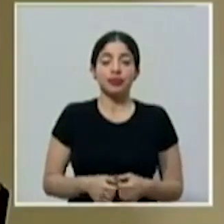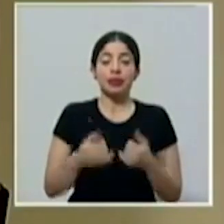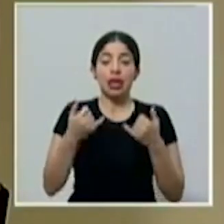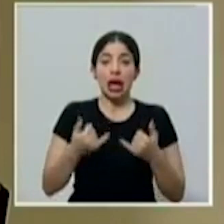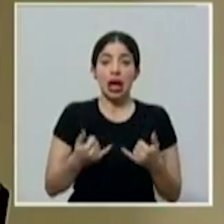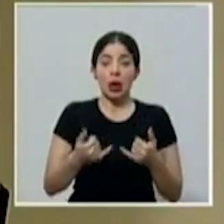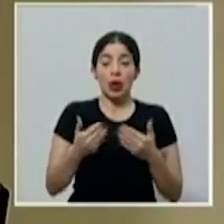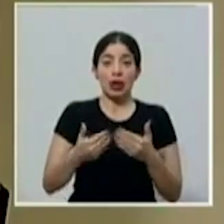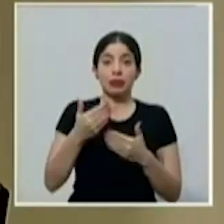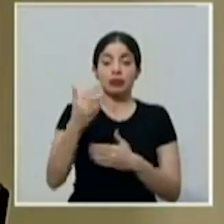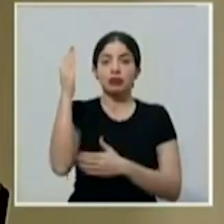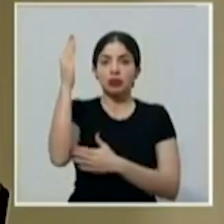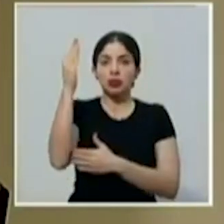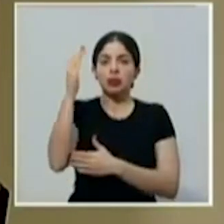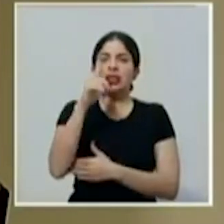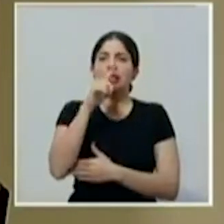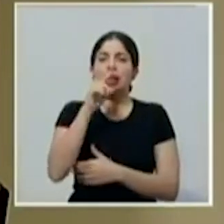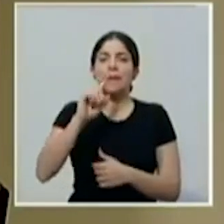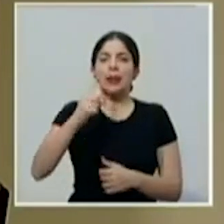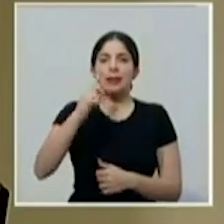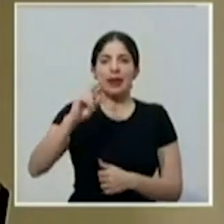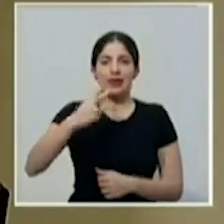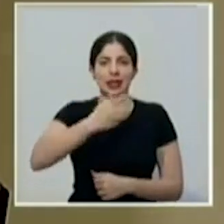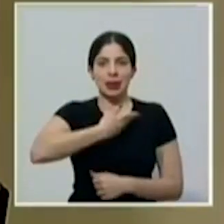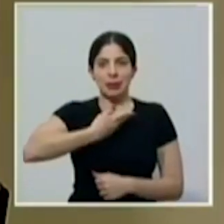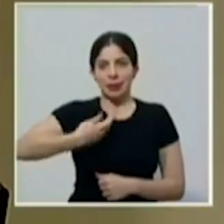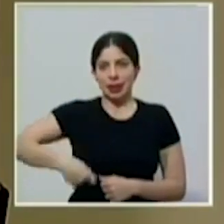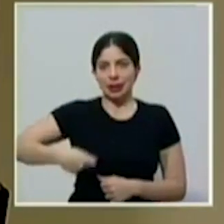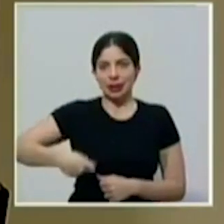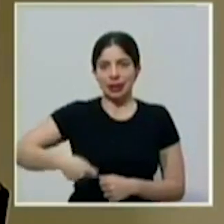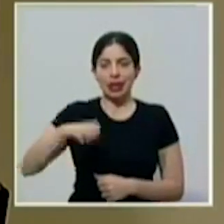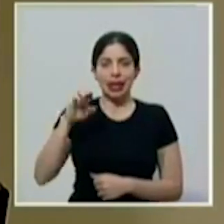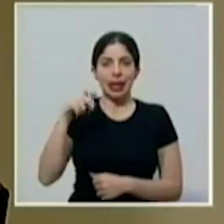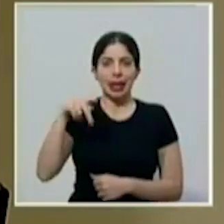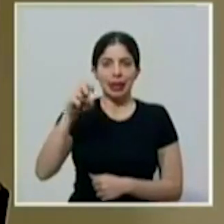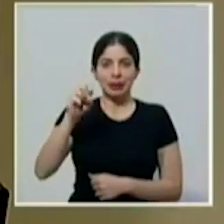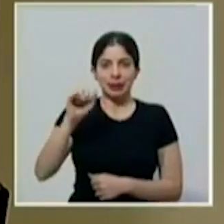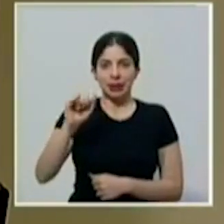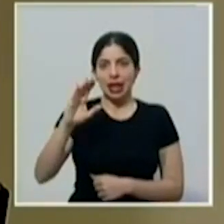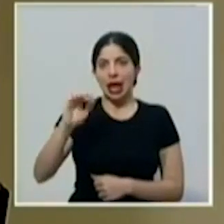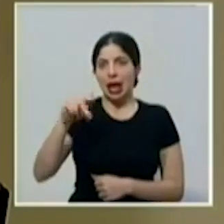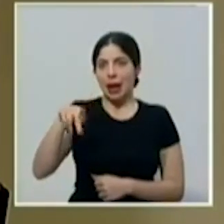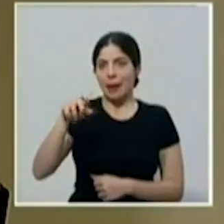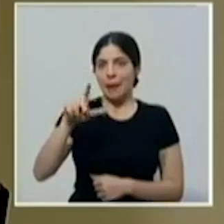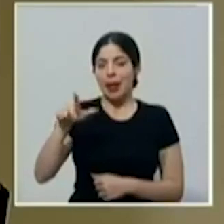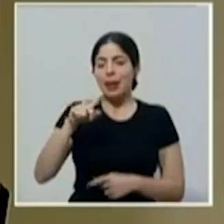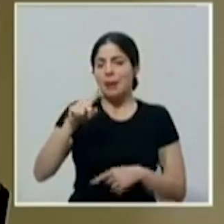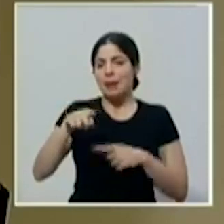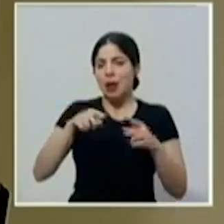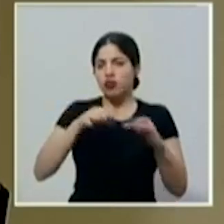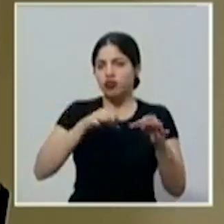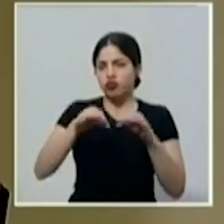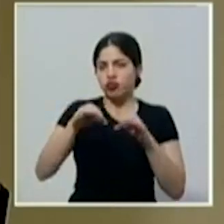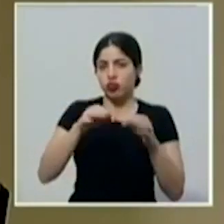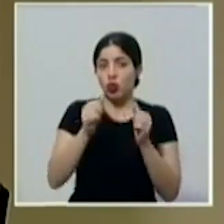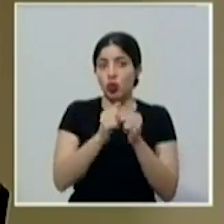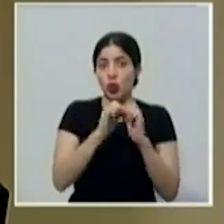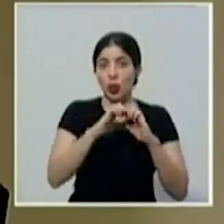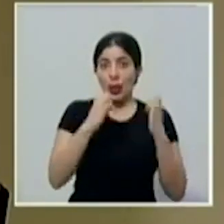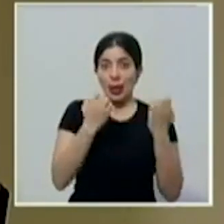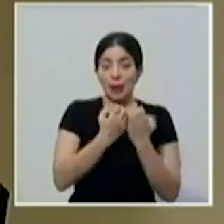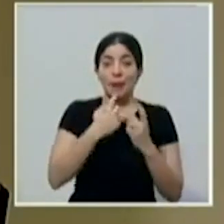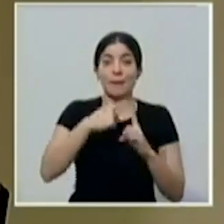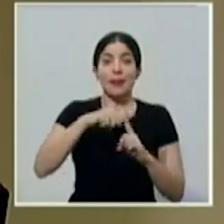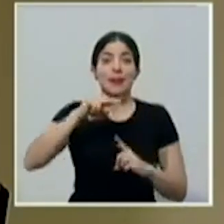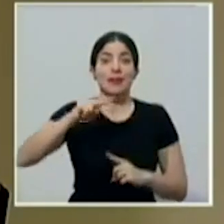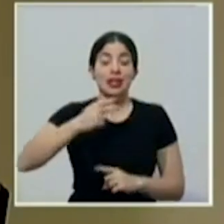Escucharemos el mensaje de la primera vicepresidenta de la República, doña Epsi Campbell, quien va a detallar junto a los demás miembros del gabinete y el señor